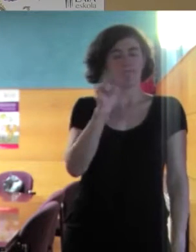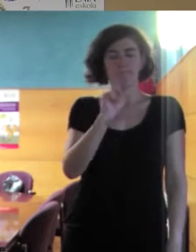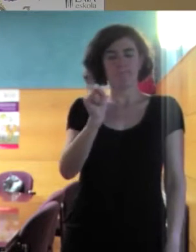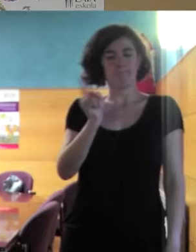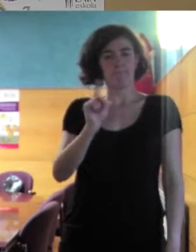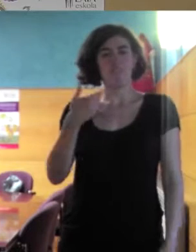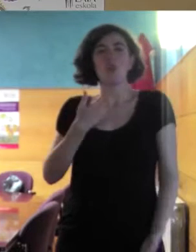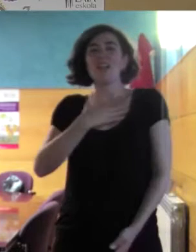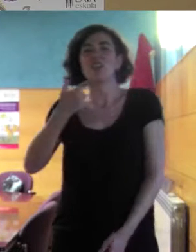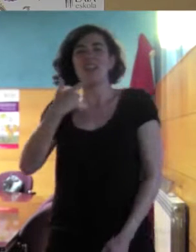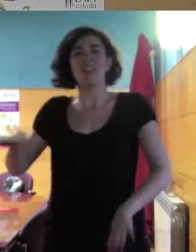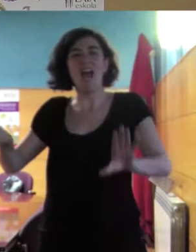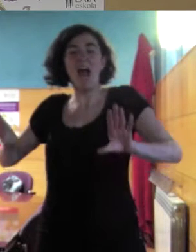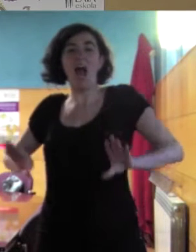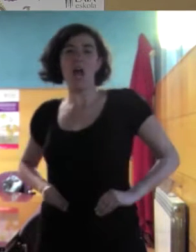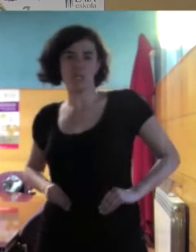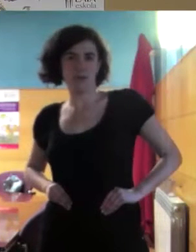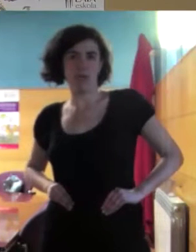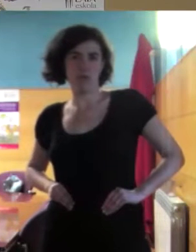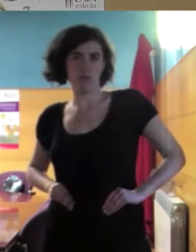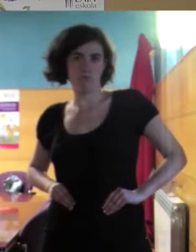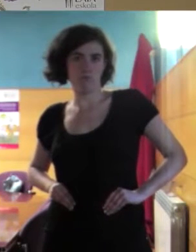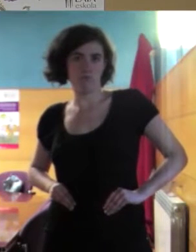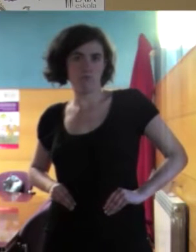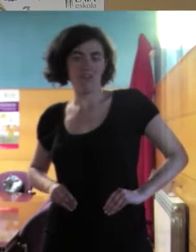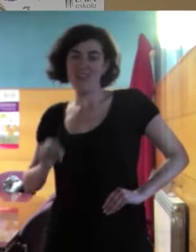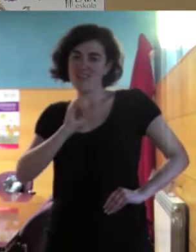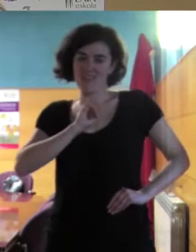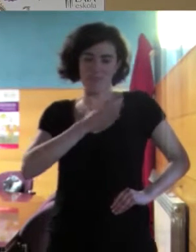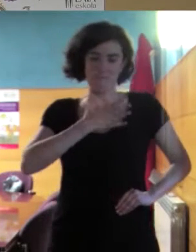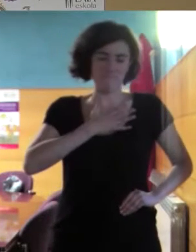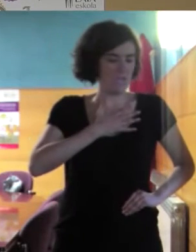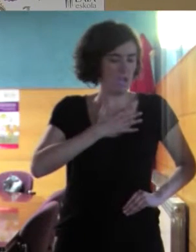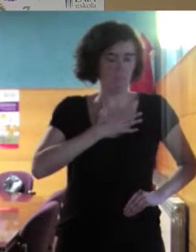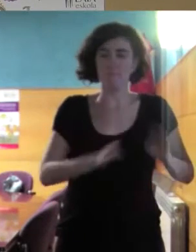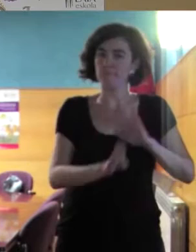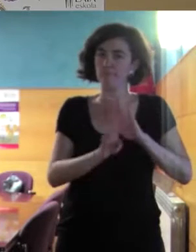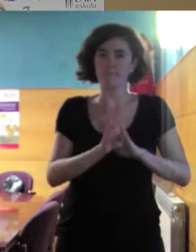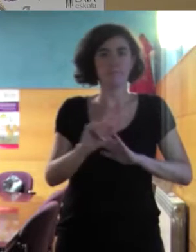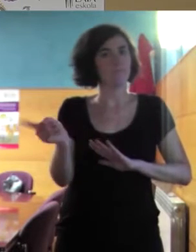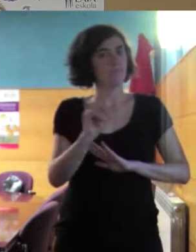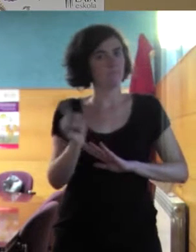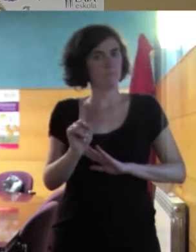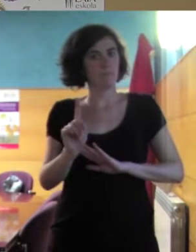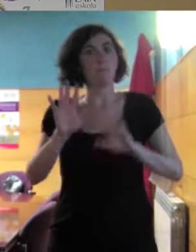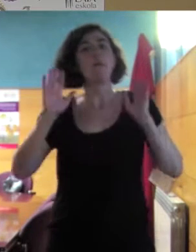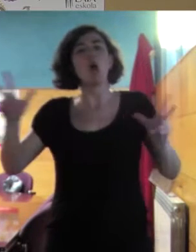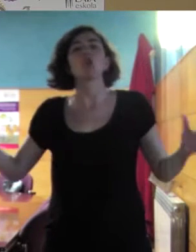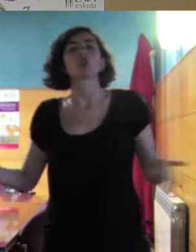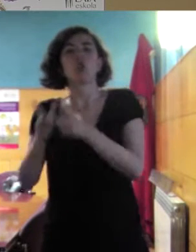asimilación. No mantengo mi identidad de origen, pero sí quiero formar parte de la sociedad receptora.